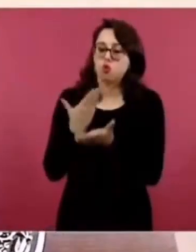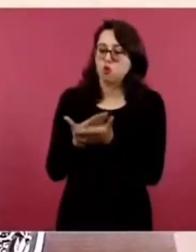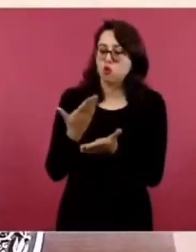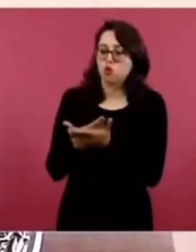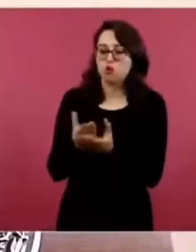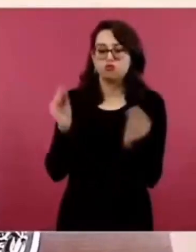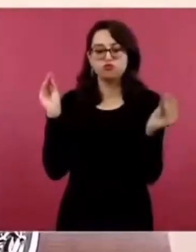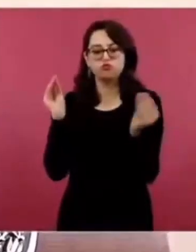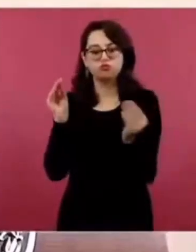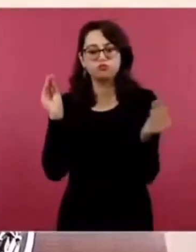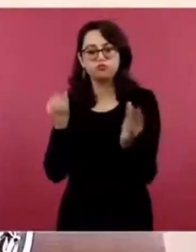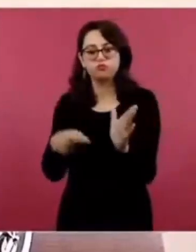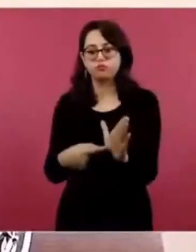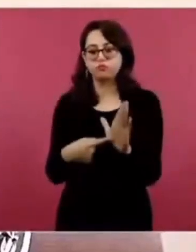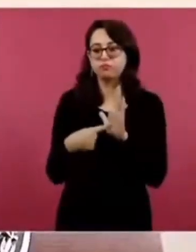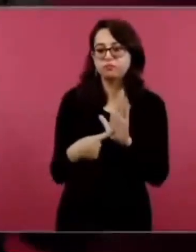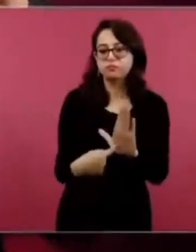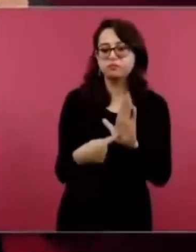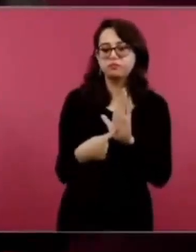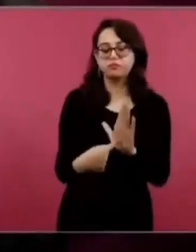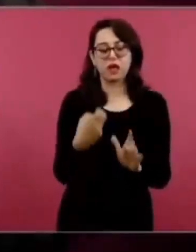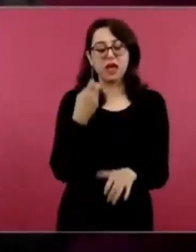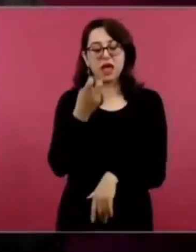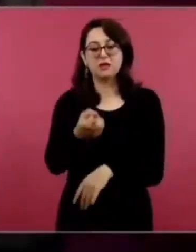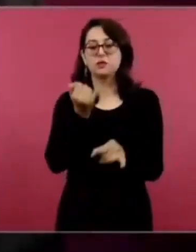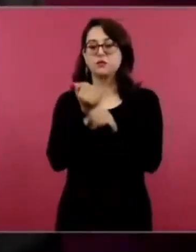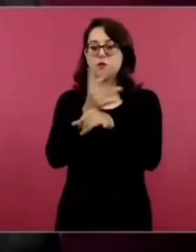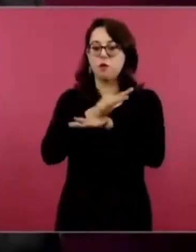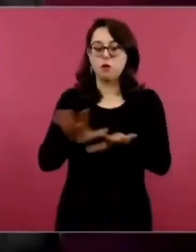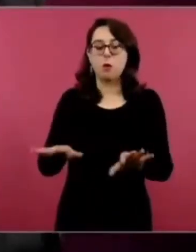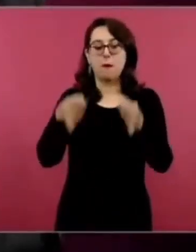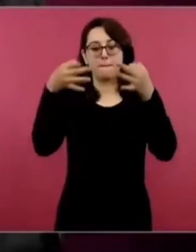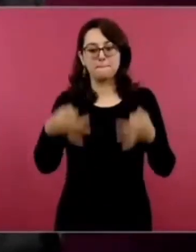podamos informar con argumentos.